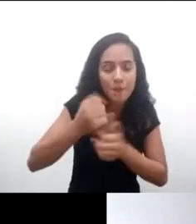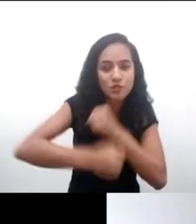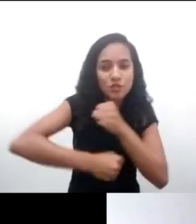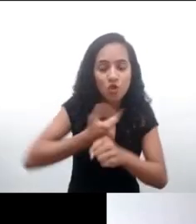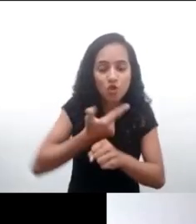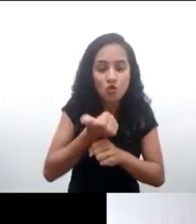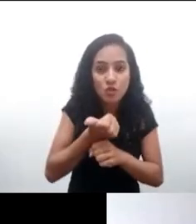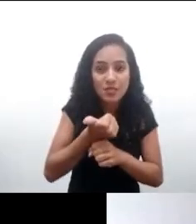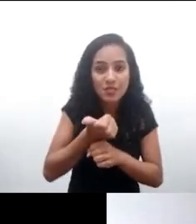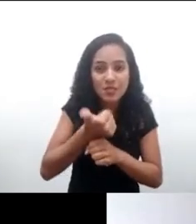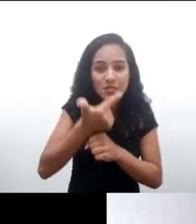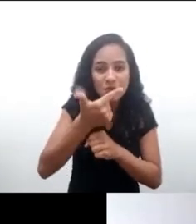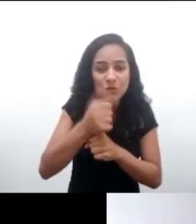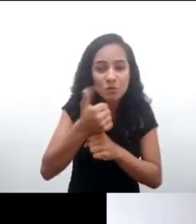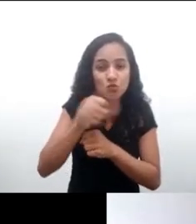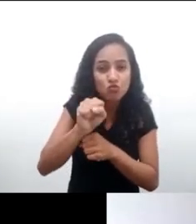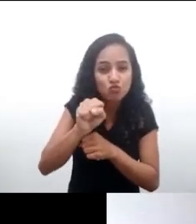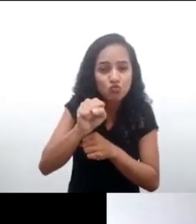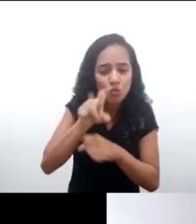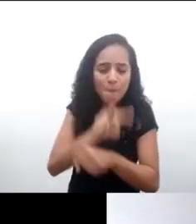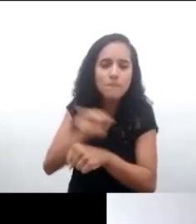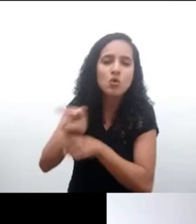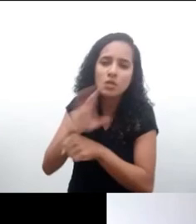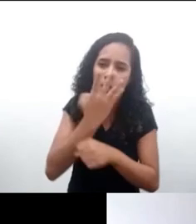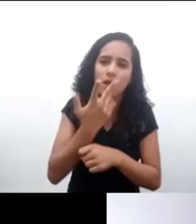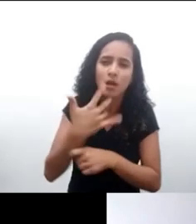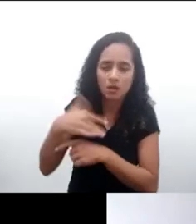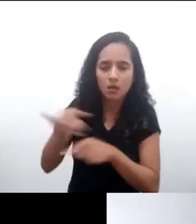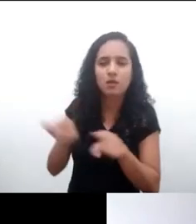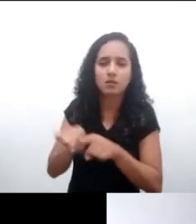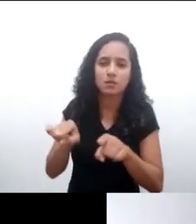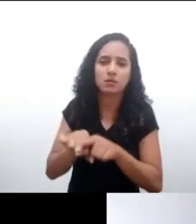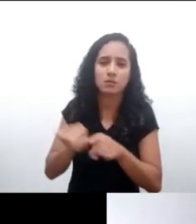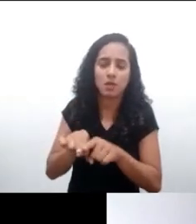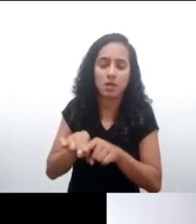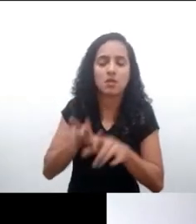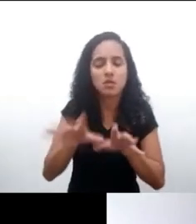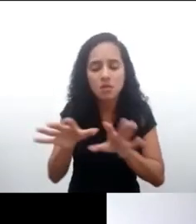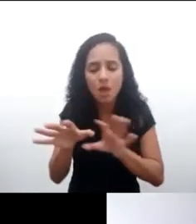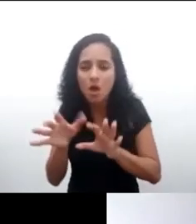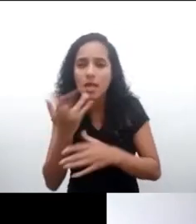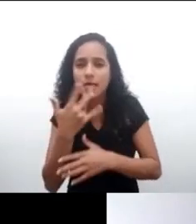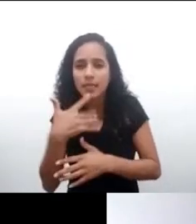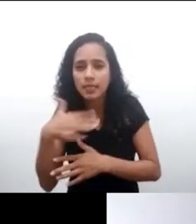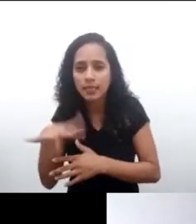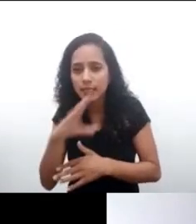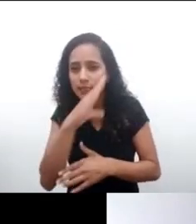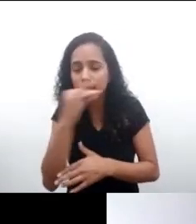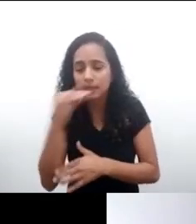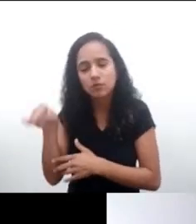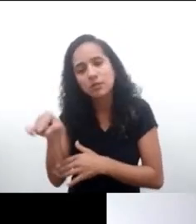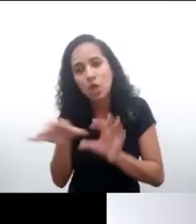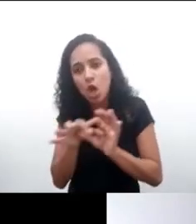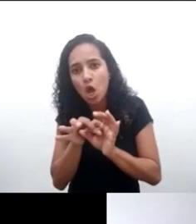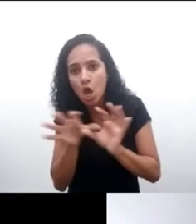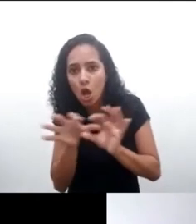específicas respecto al consentimiento para la niñez y adolescencia en casos de oferta directa de servicios por el sector tecnológico. Además, en estos